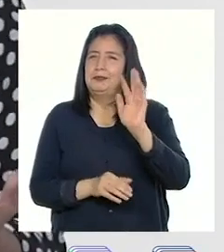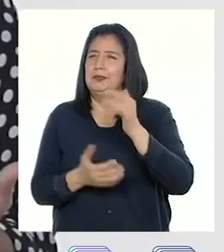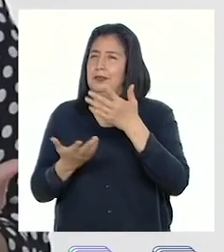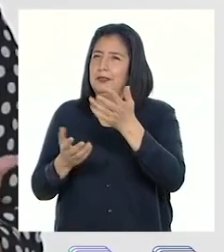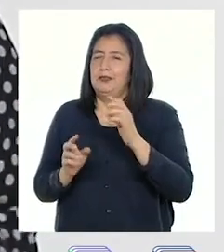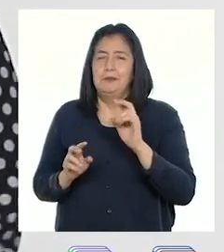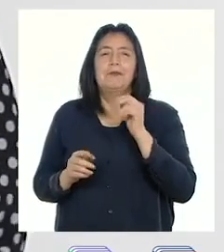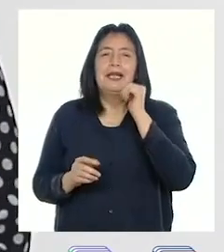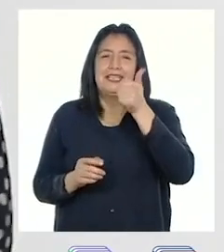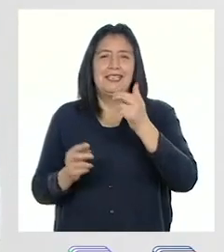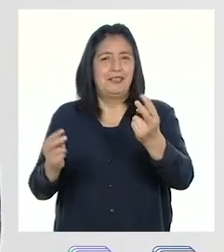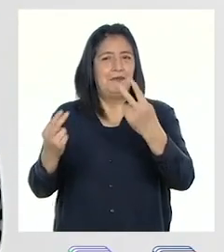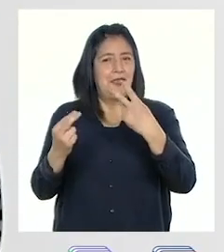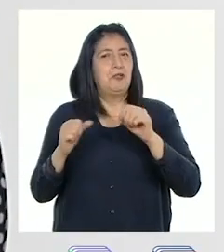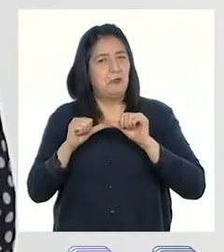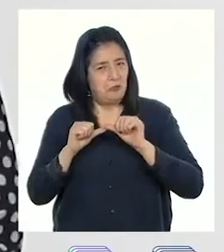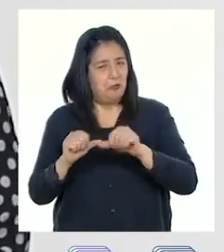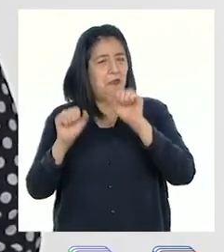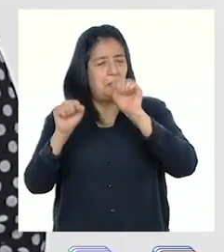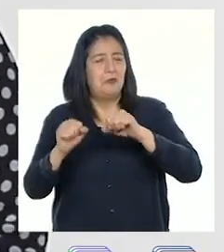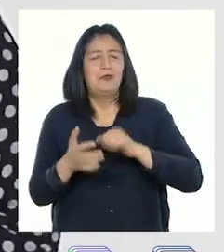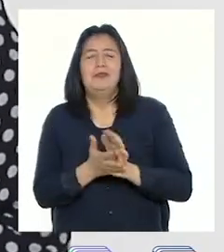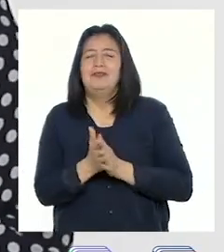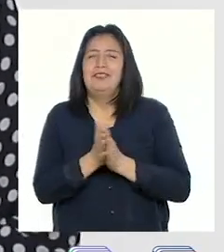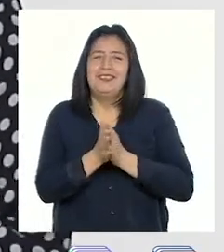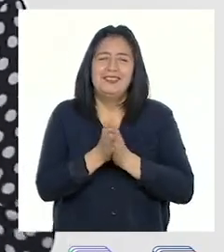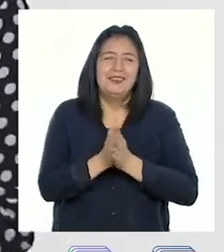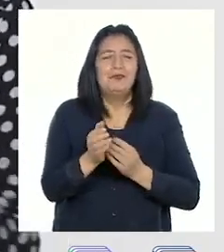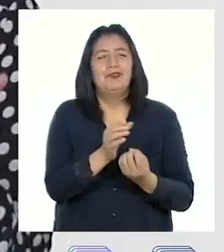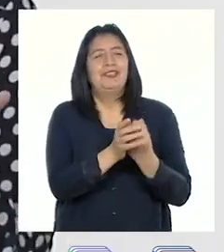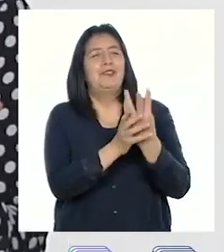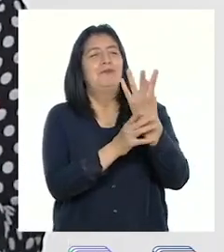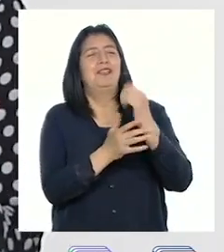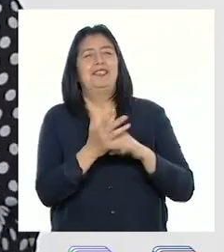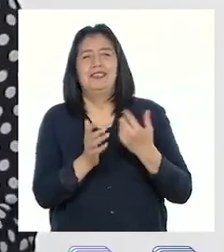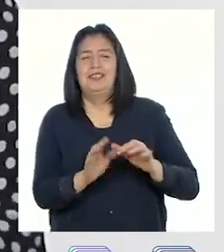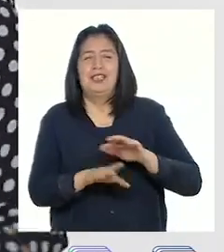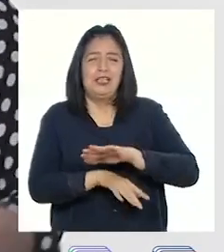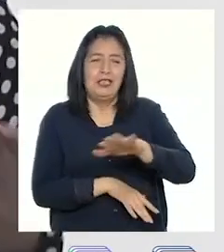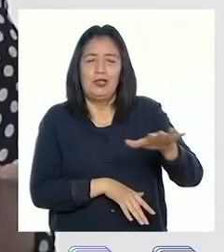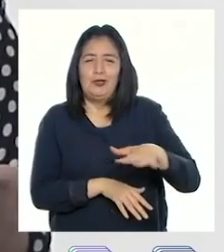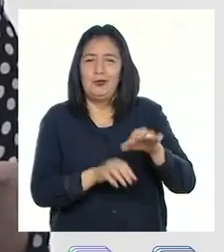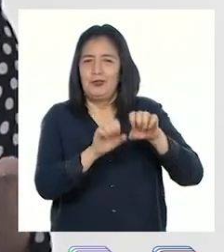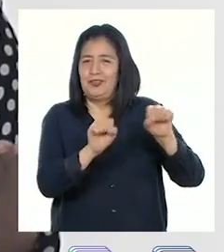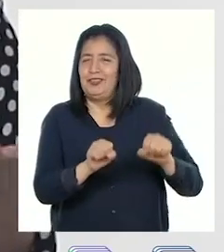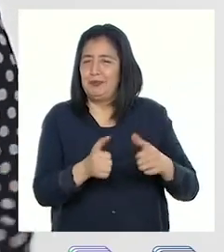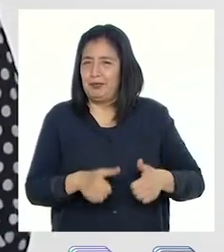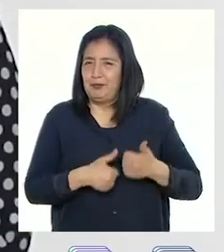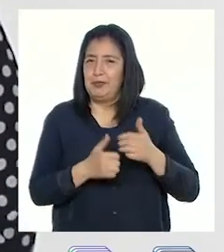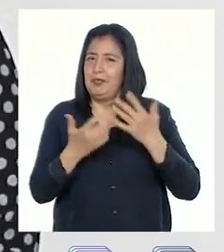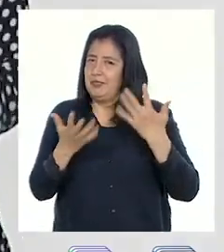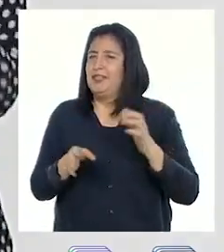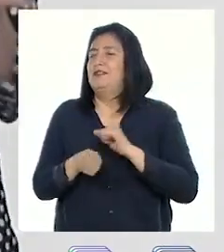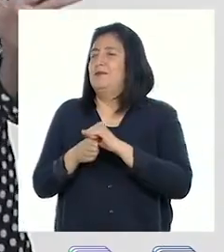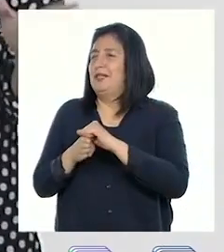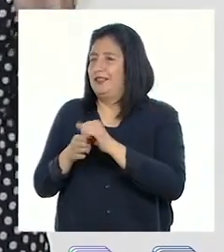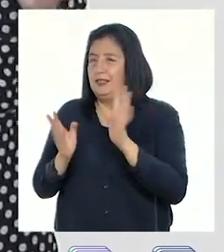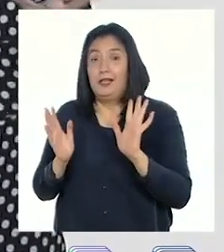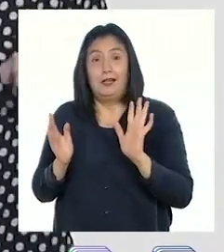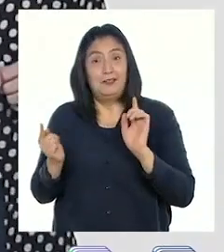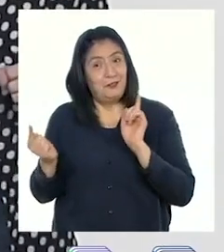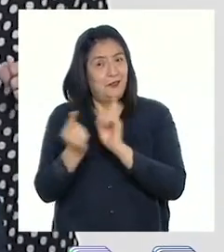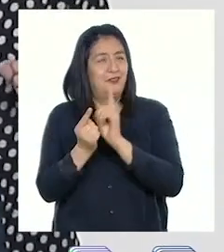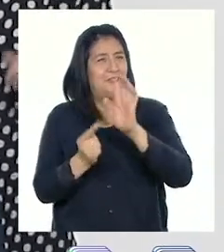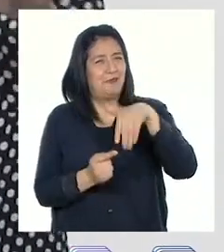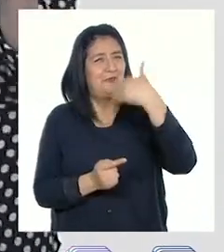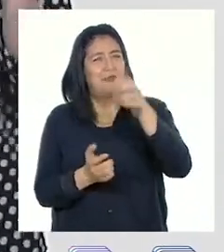invito a vernos mañana ya que seguiremos explorando el fascinante mundo de las plantas y los ecosistemas. Pero ahora, de manera práctica. Nos vemos